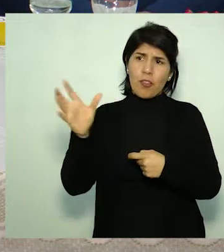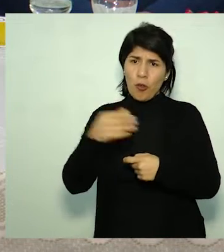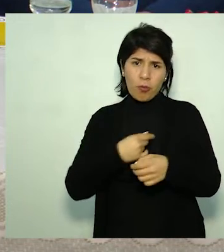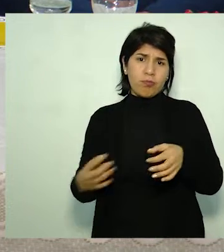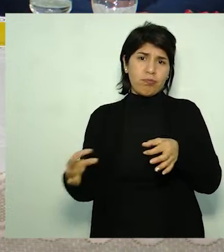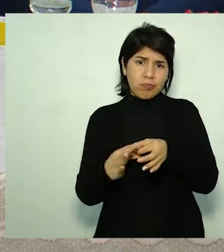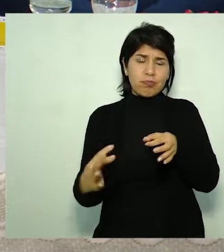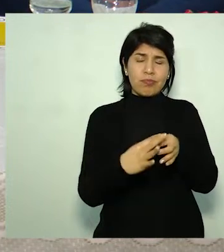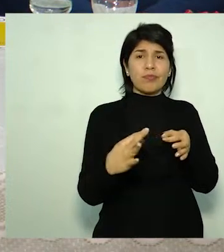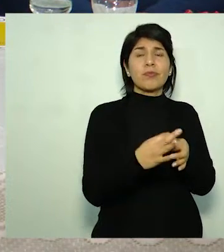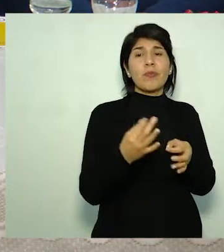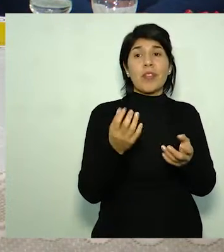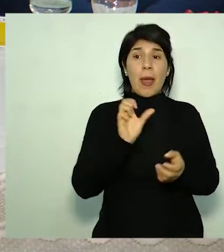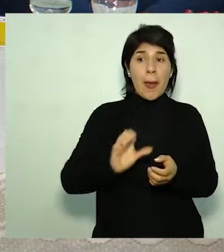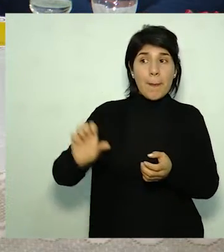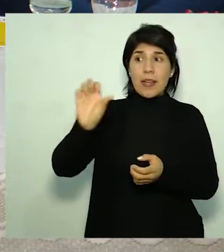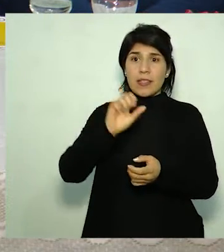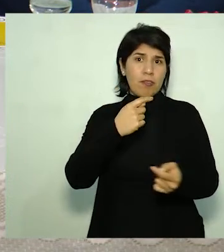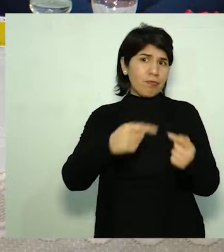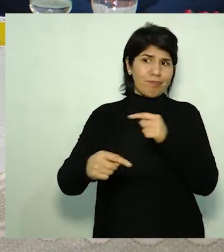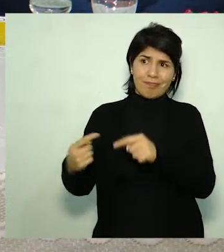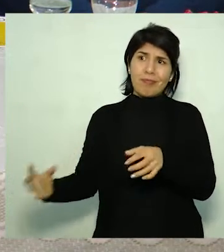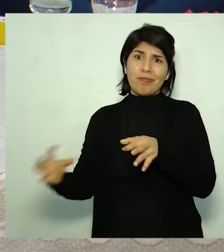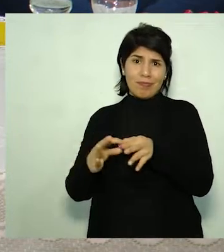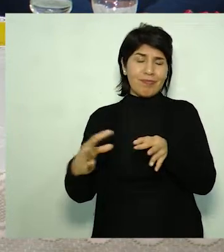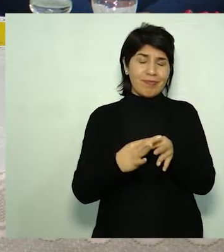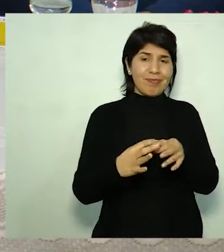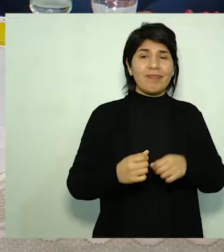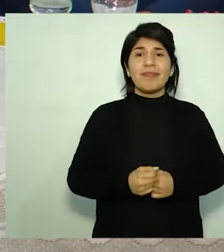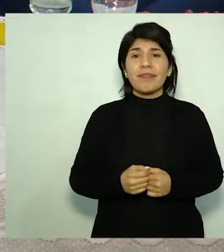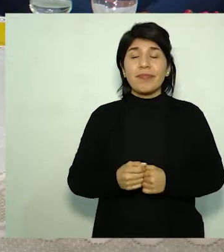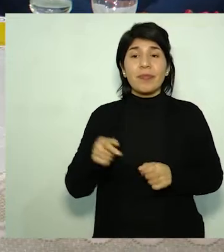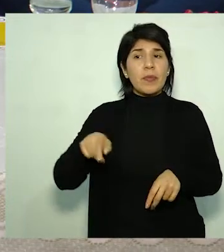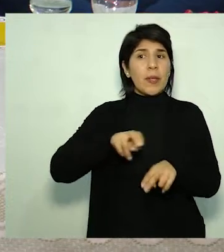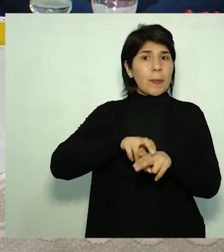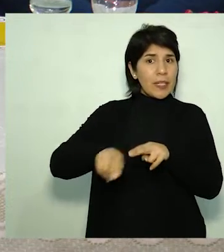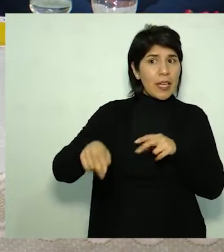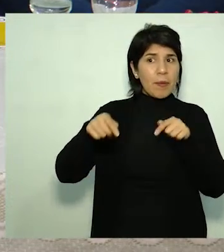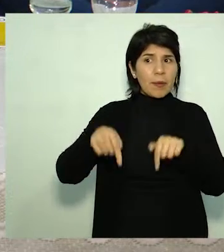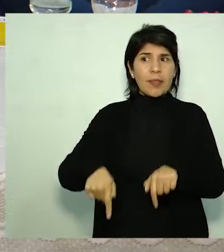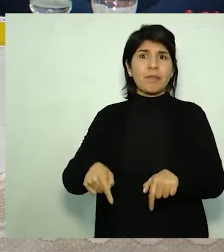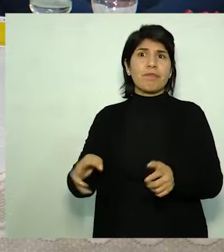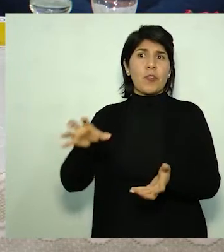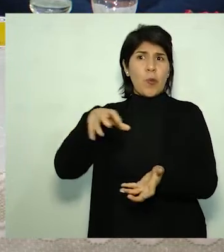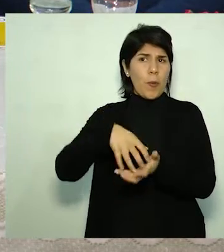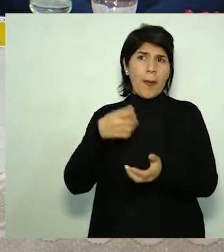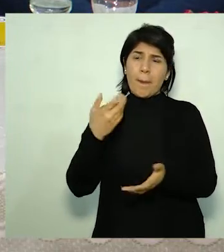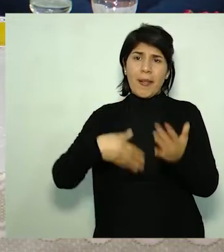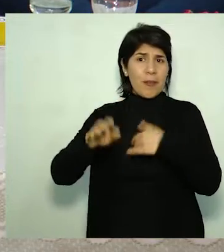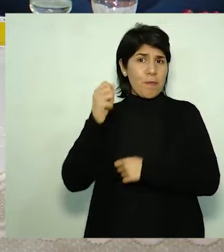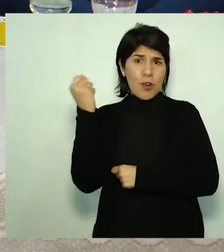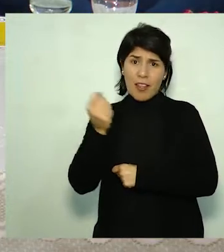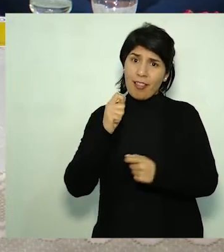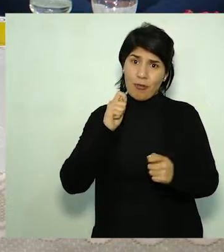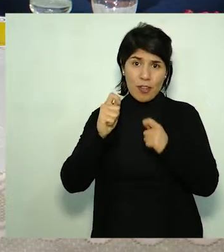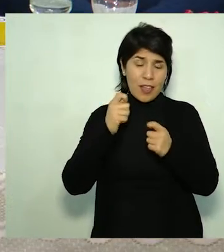por lo tanto, como te decía, muchos empresarios que se adhieron a la tarjeta dorada. Siendo Piriápolis uno de los balnearios, o